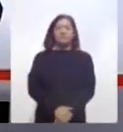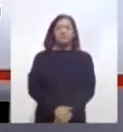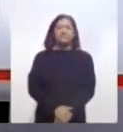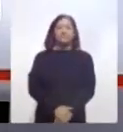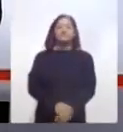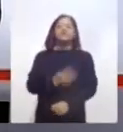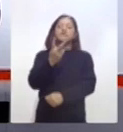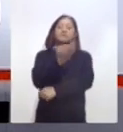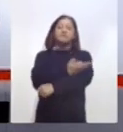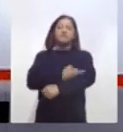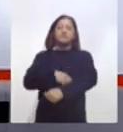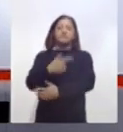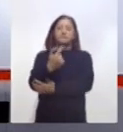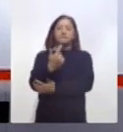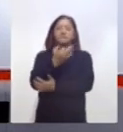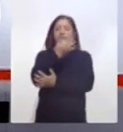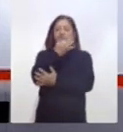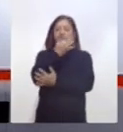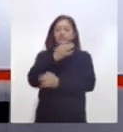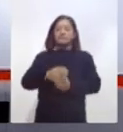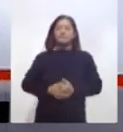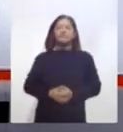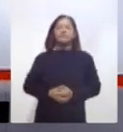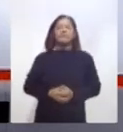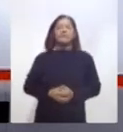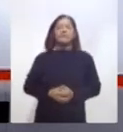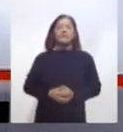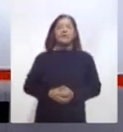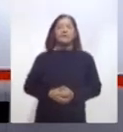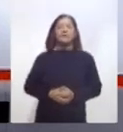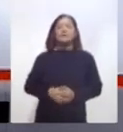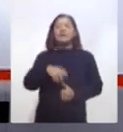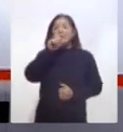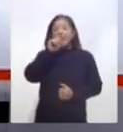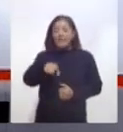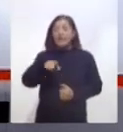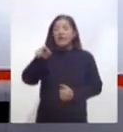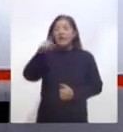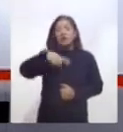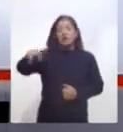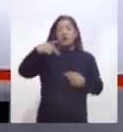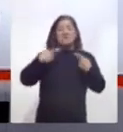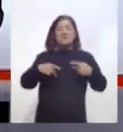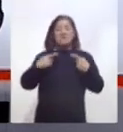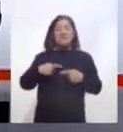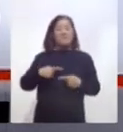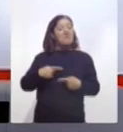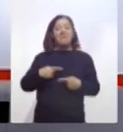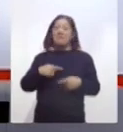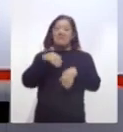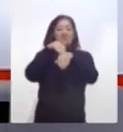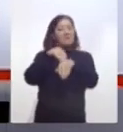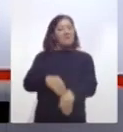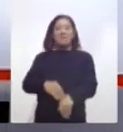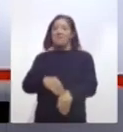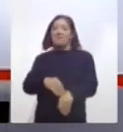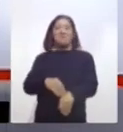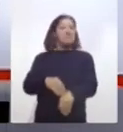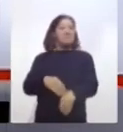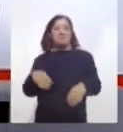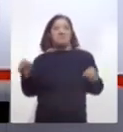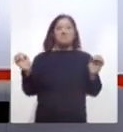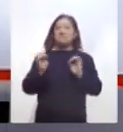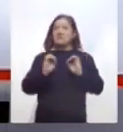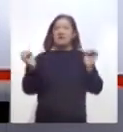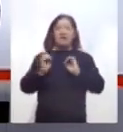Dos de la tarde con doce minutos y en donde también nuestros paisanos no han asumido del todo las recomendaciones emitidas por las